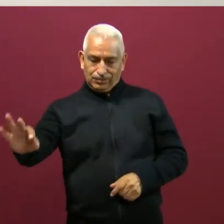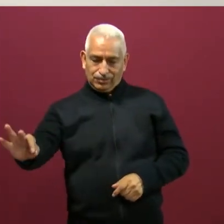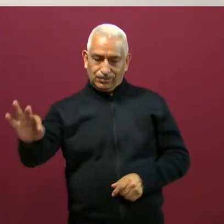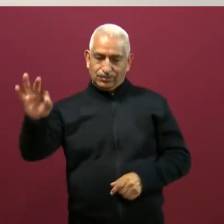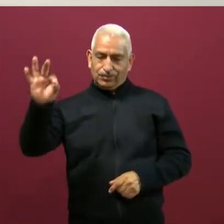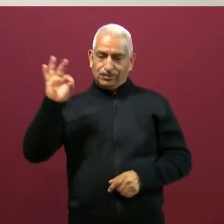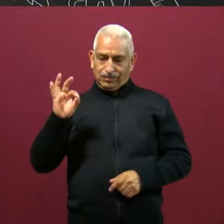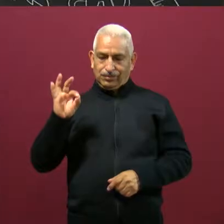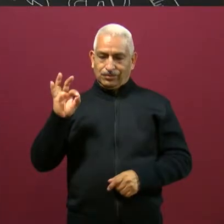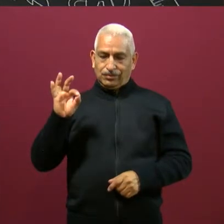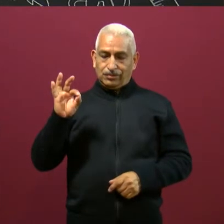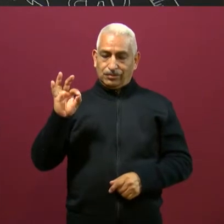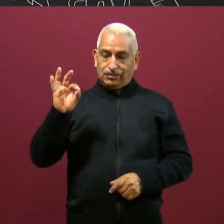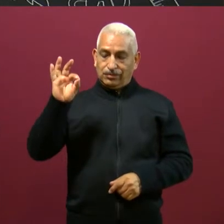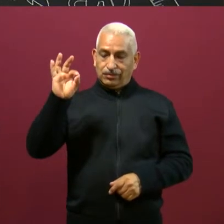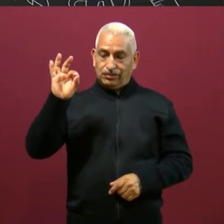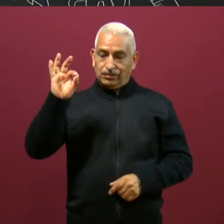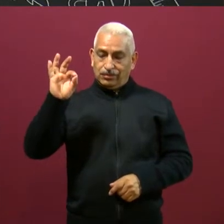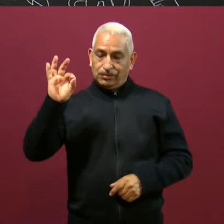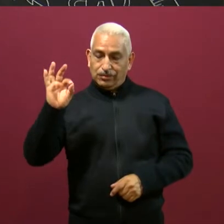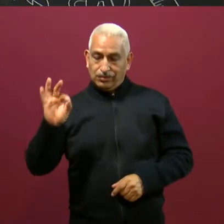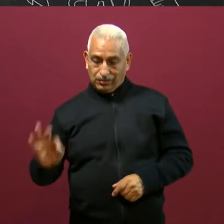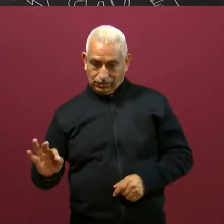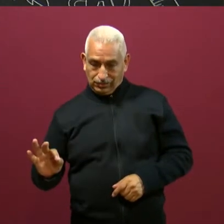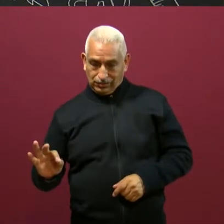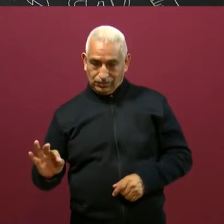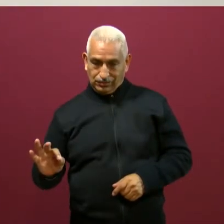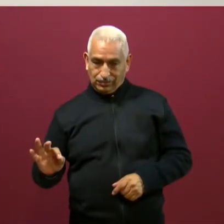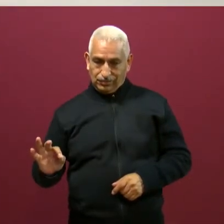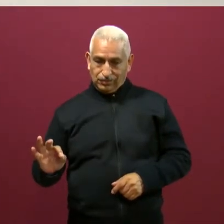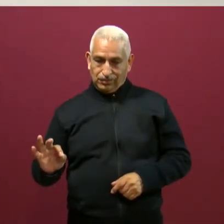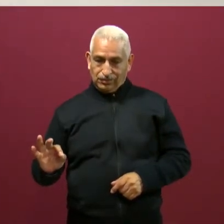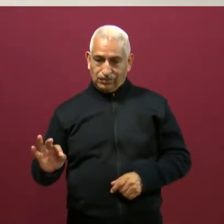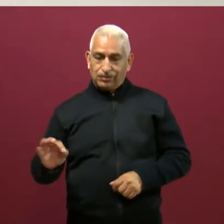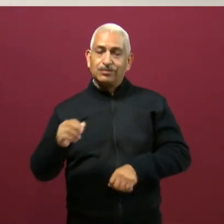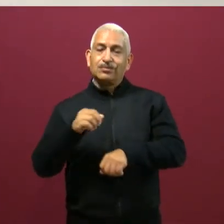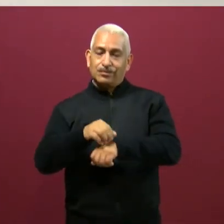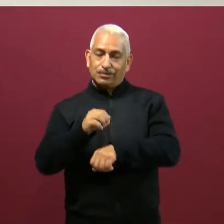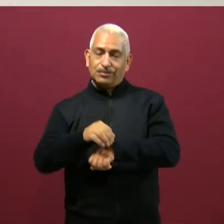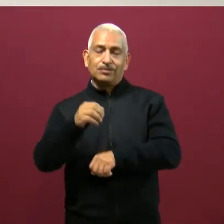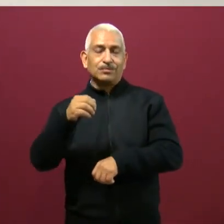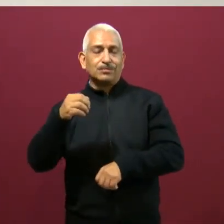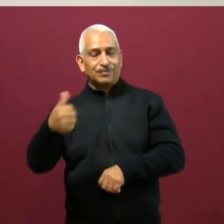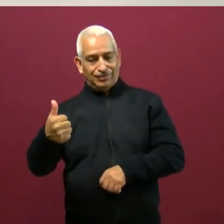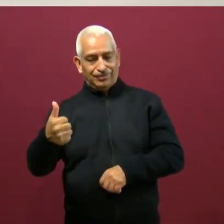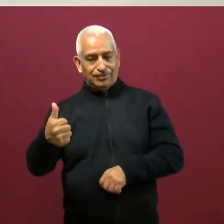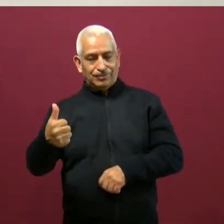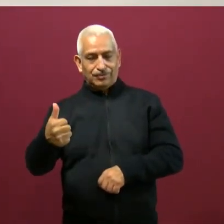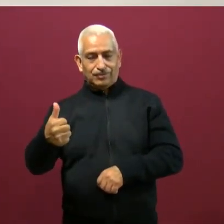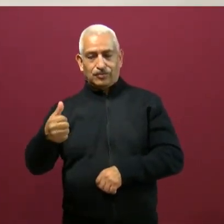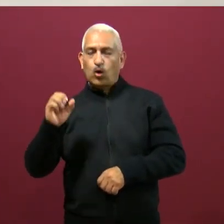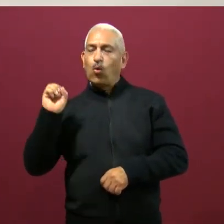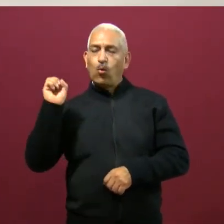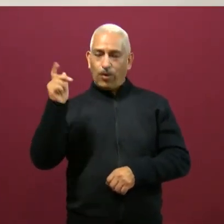y la colocamos en el espacio número seis.